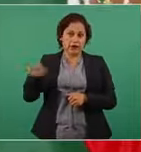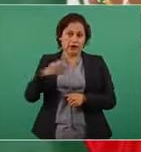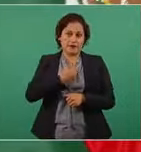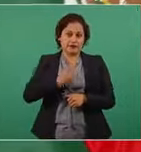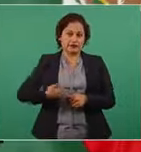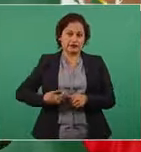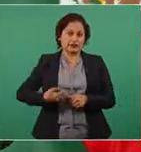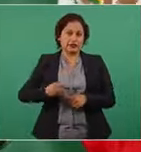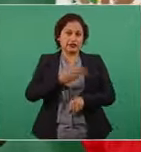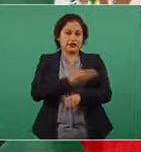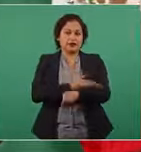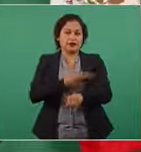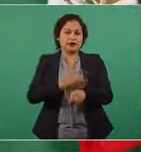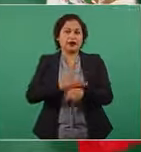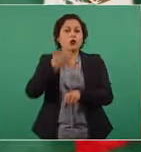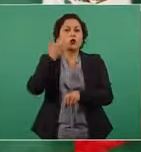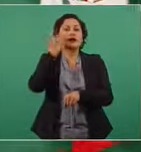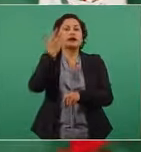toda su alma